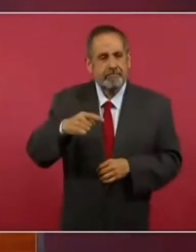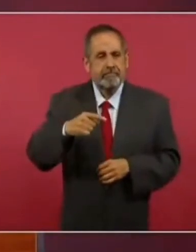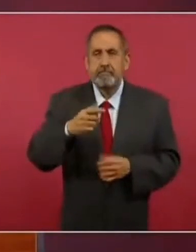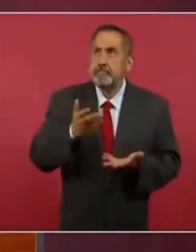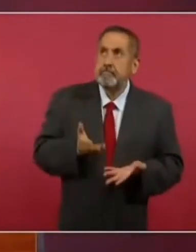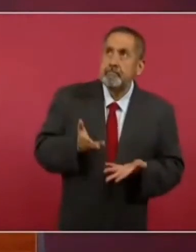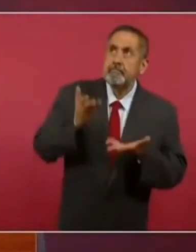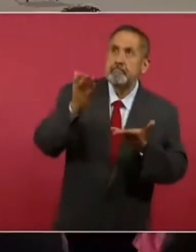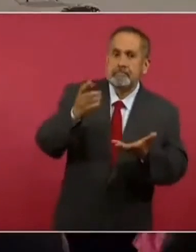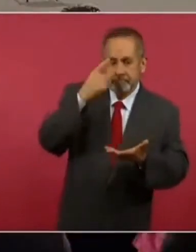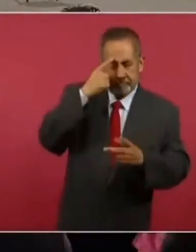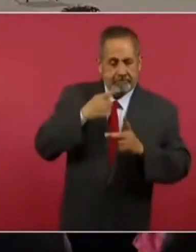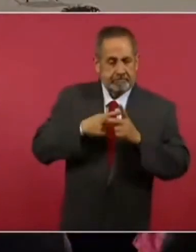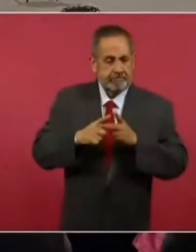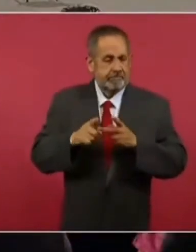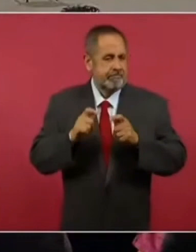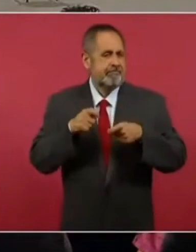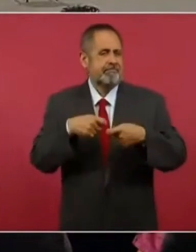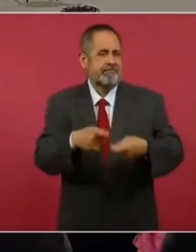rituales propiciatorios.